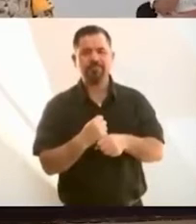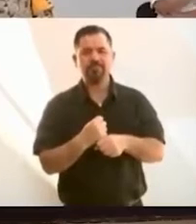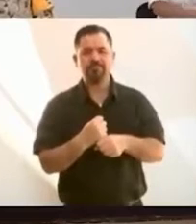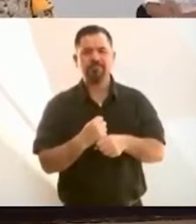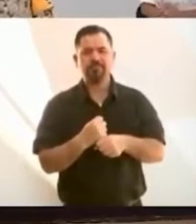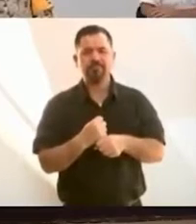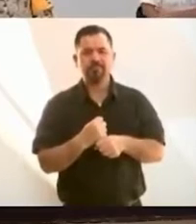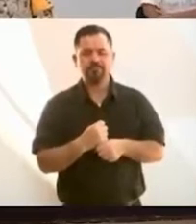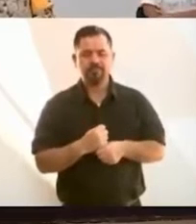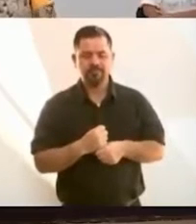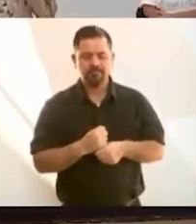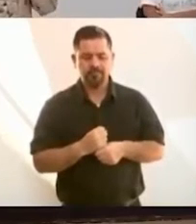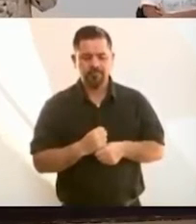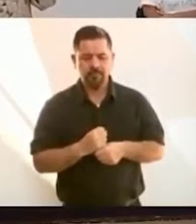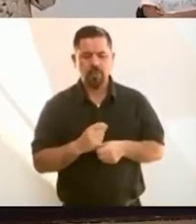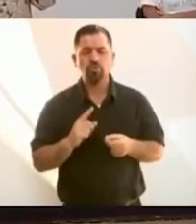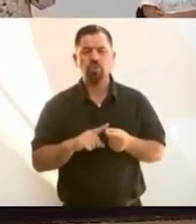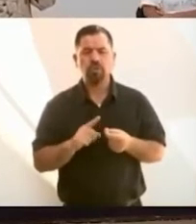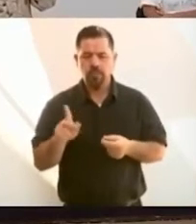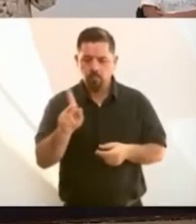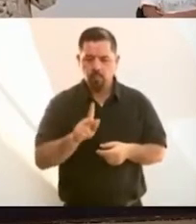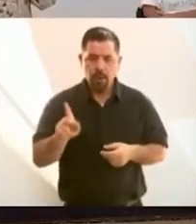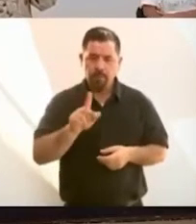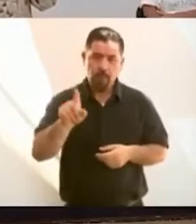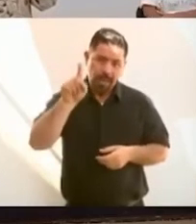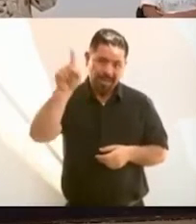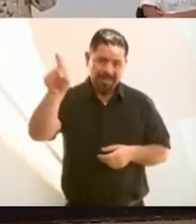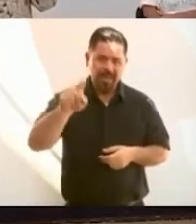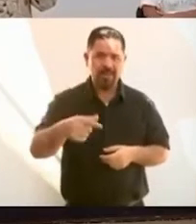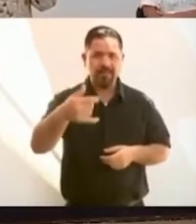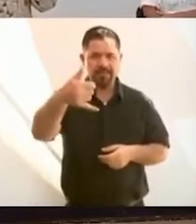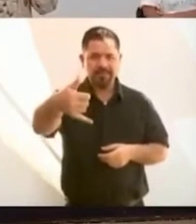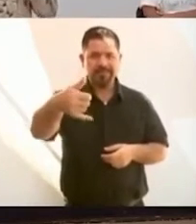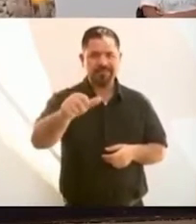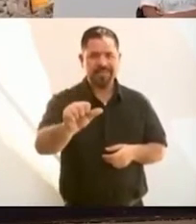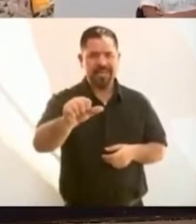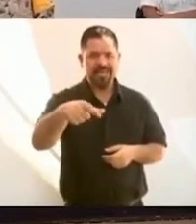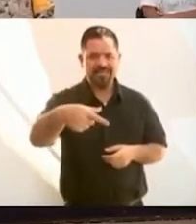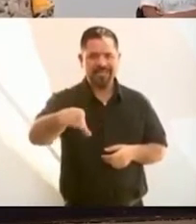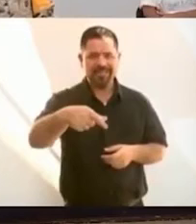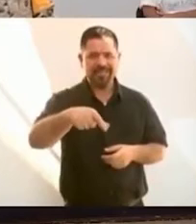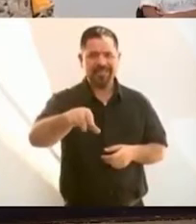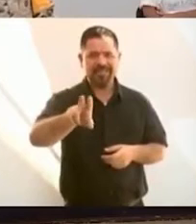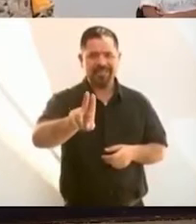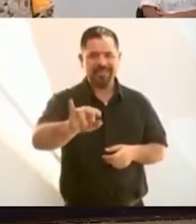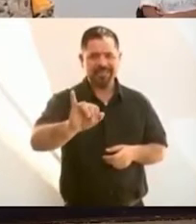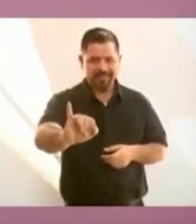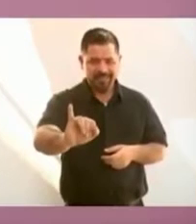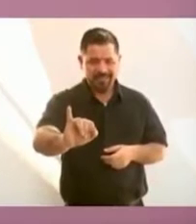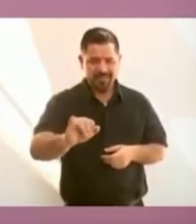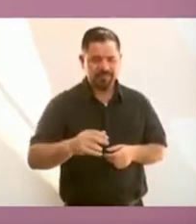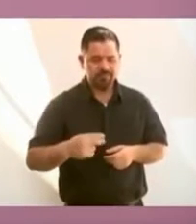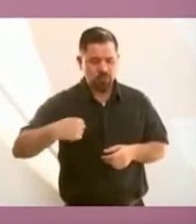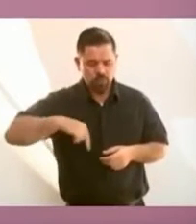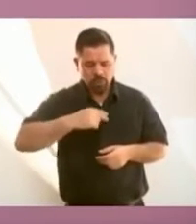En los pueblos yaquis vamos a conmemorar